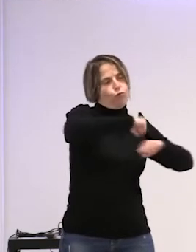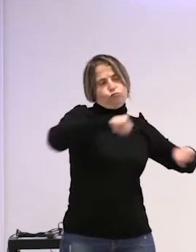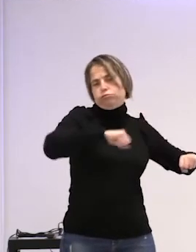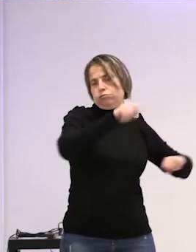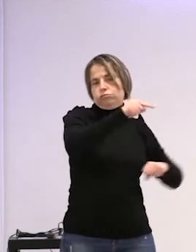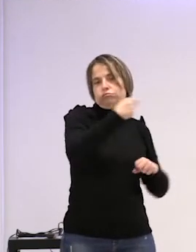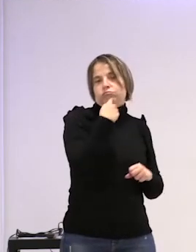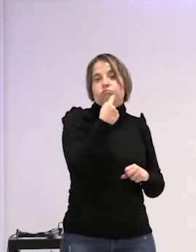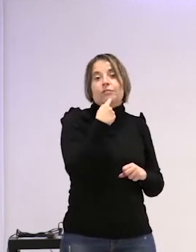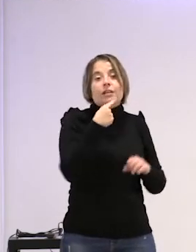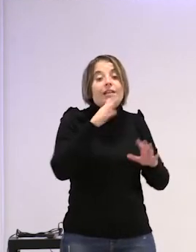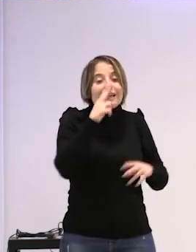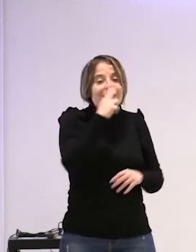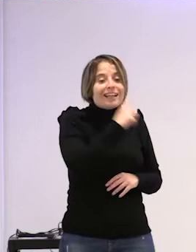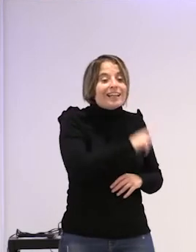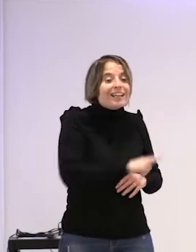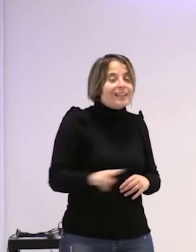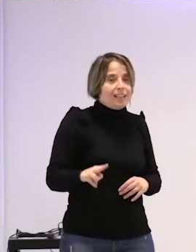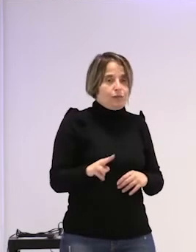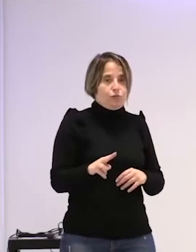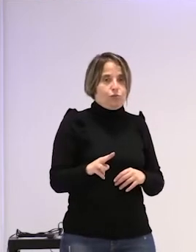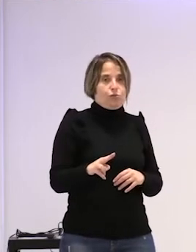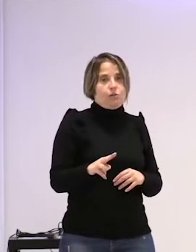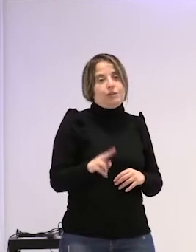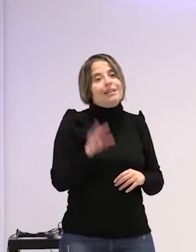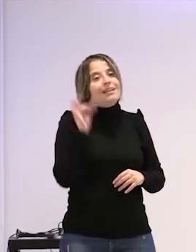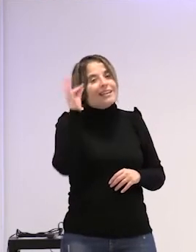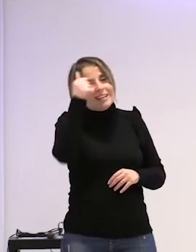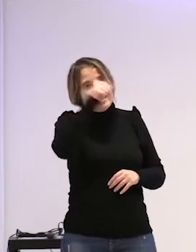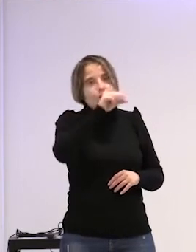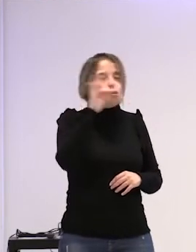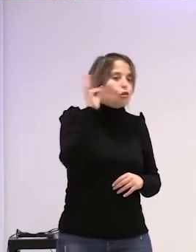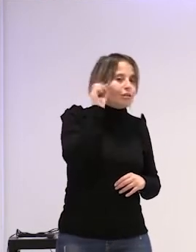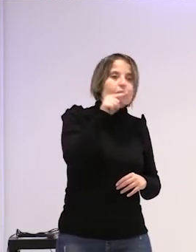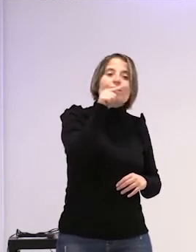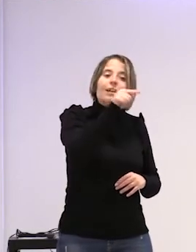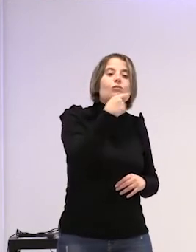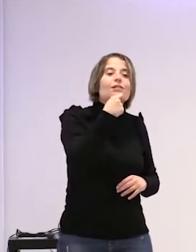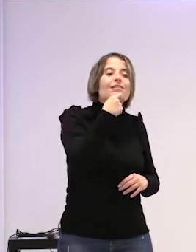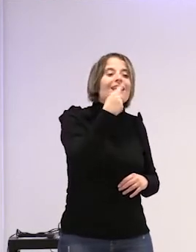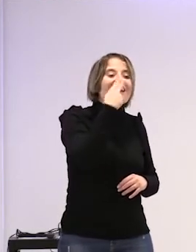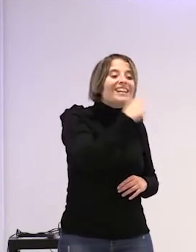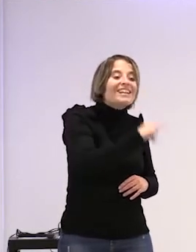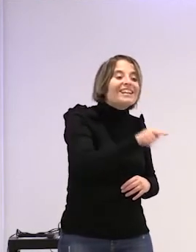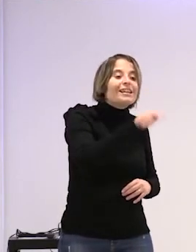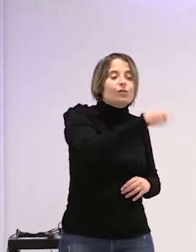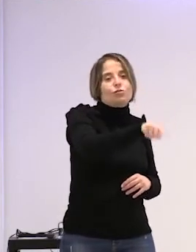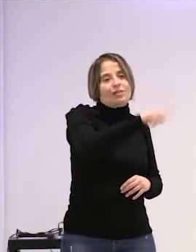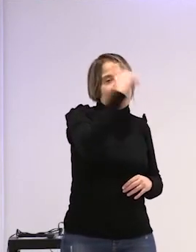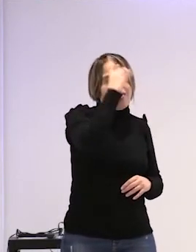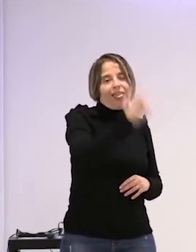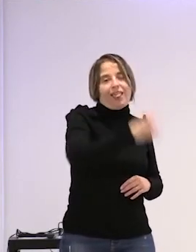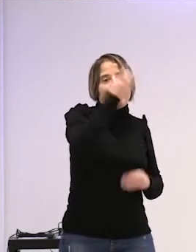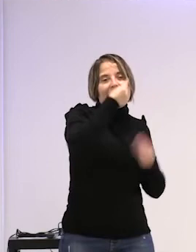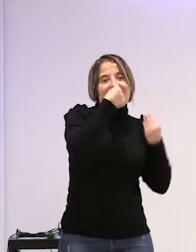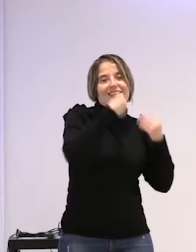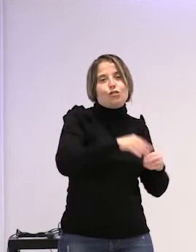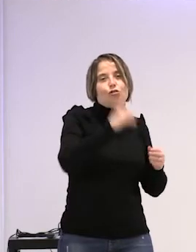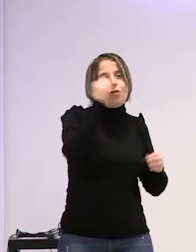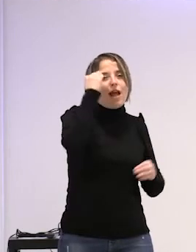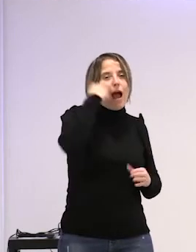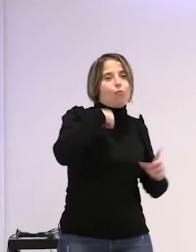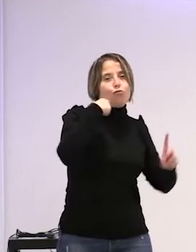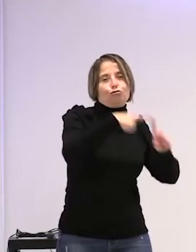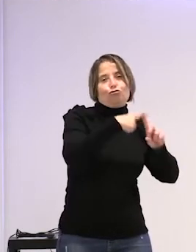que los niños y no digo niñas y niños porque ellos decían niños inventaban esas historias de abuso